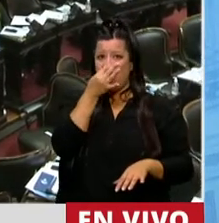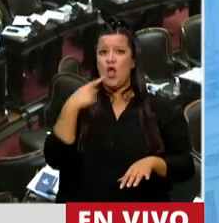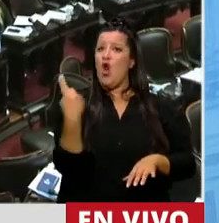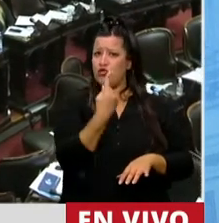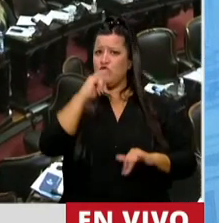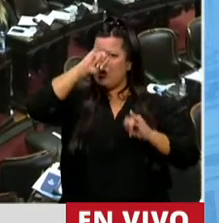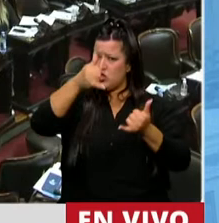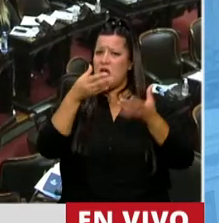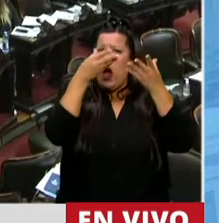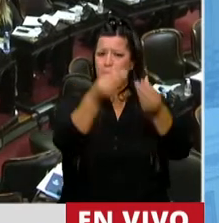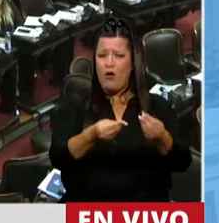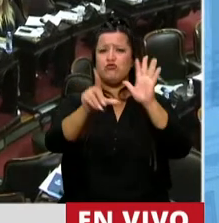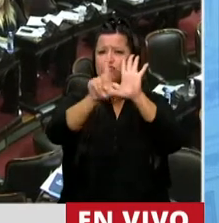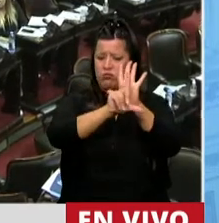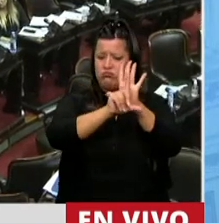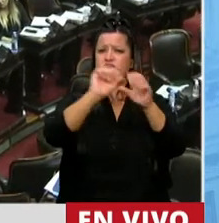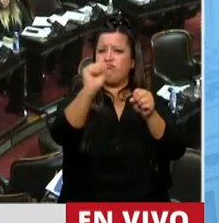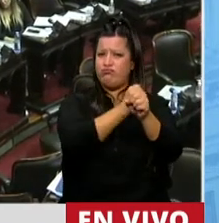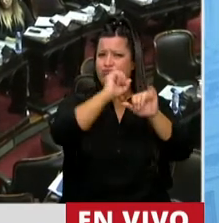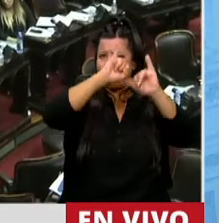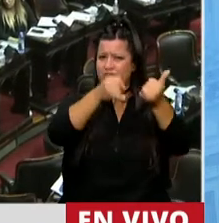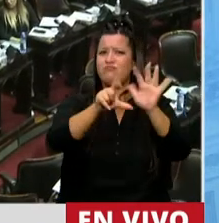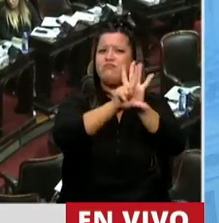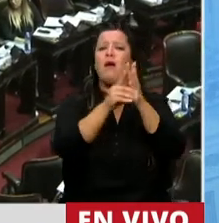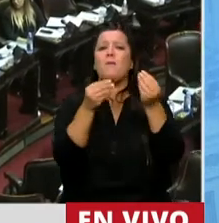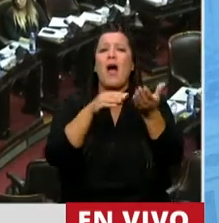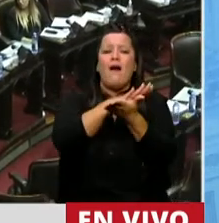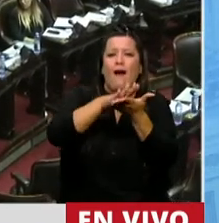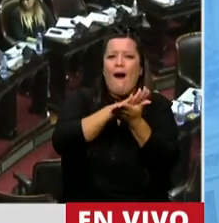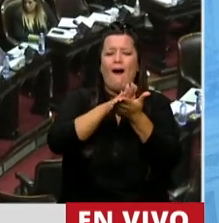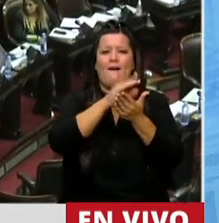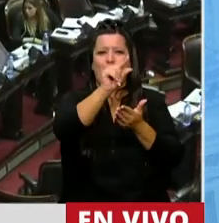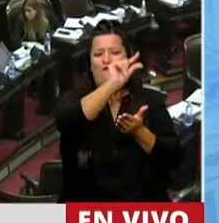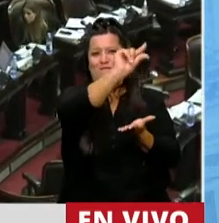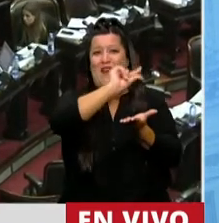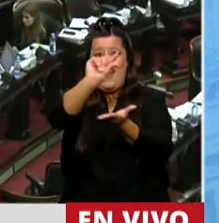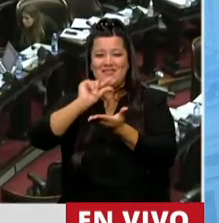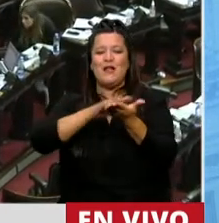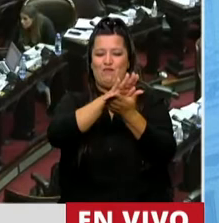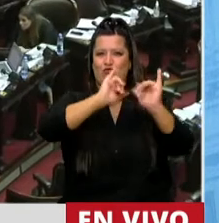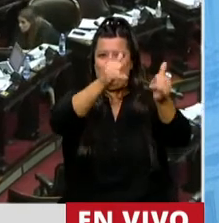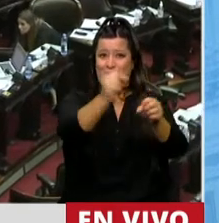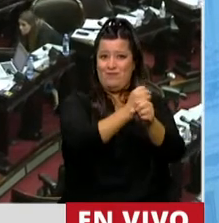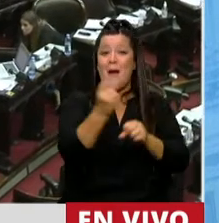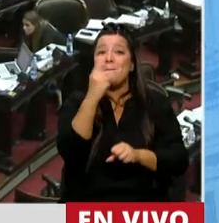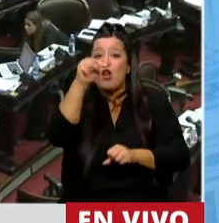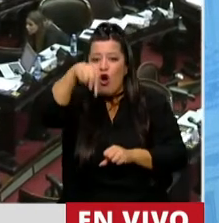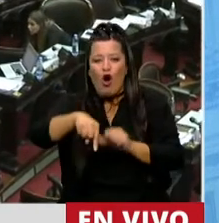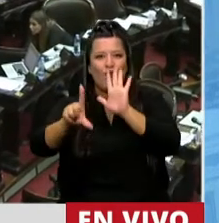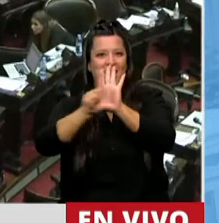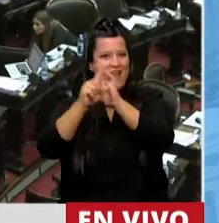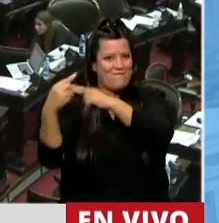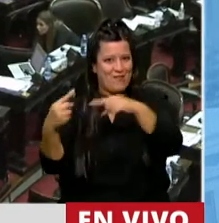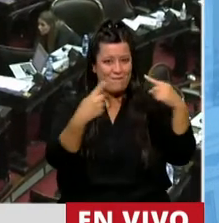votábamos la ley para que solucionen y renegocien con los acreedores privados. Pero vamos a la ley que vamos a votar